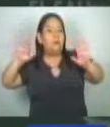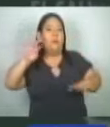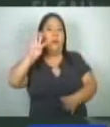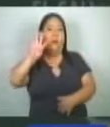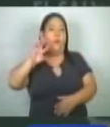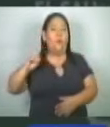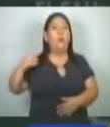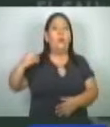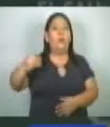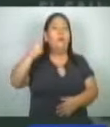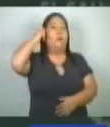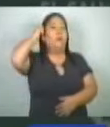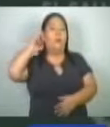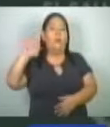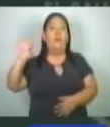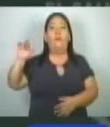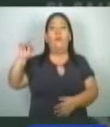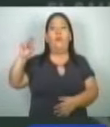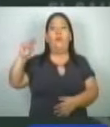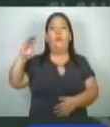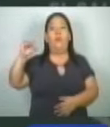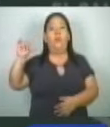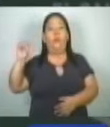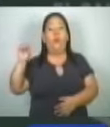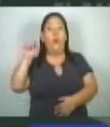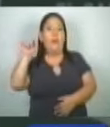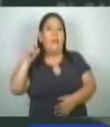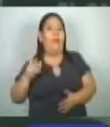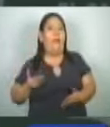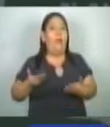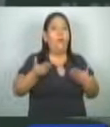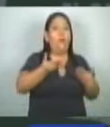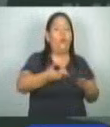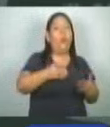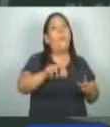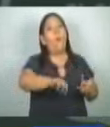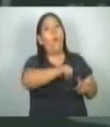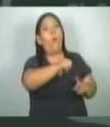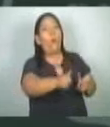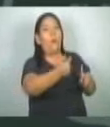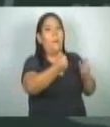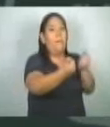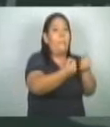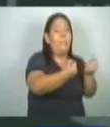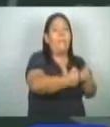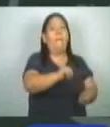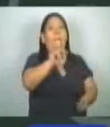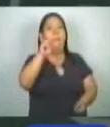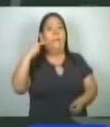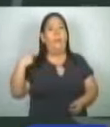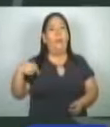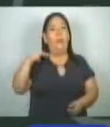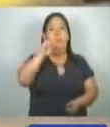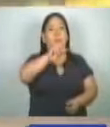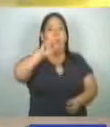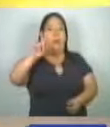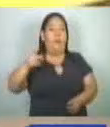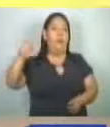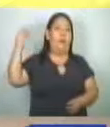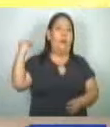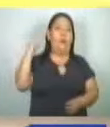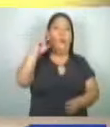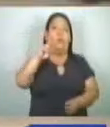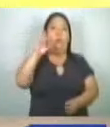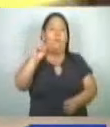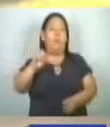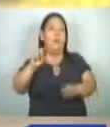recibió Francisco Alexander Presa Alas por su participación en el crimen que fue perpetrado el 21 de noviembre de 2018 en San José